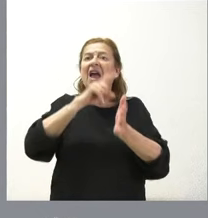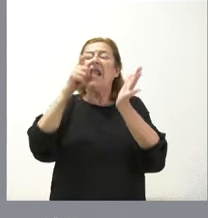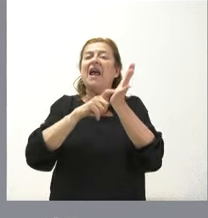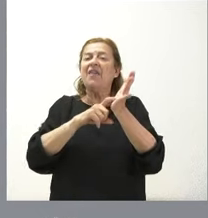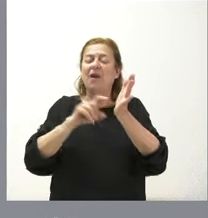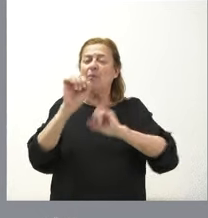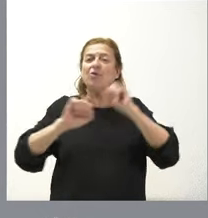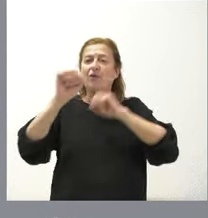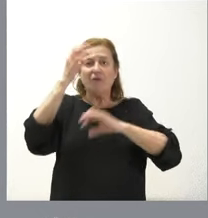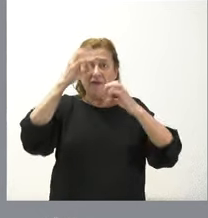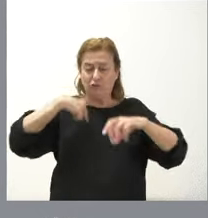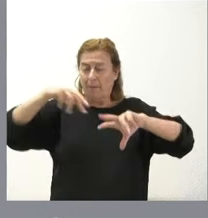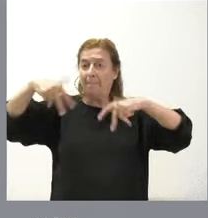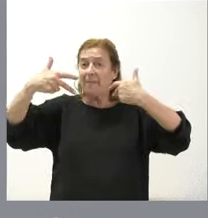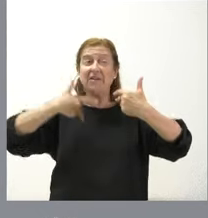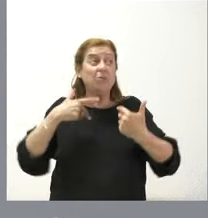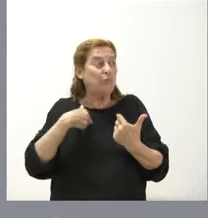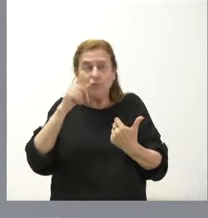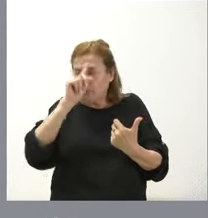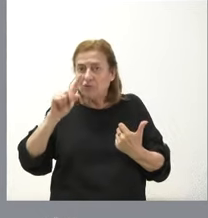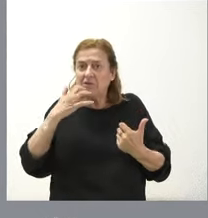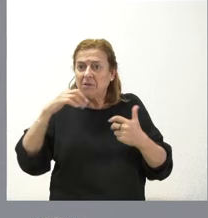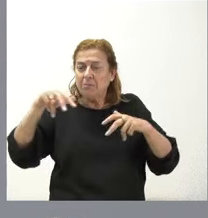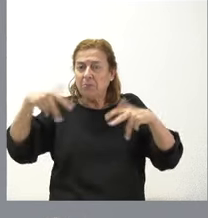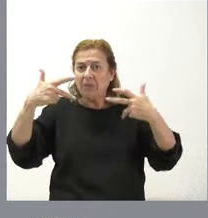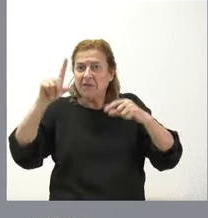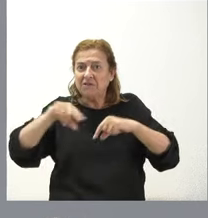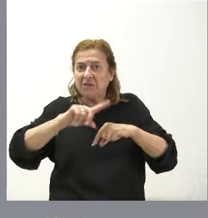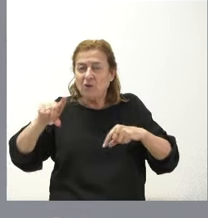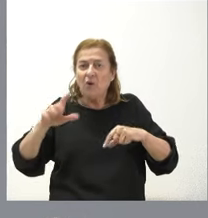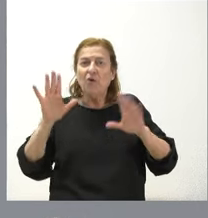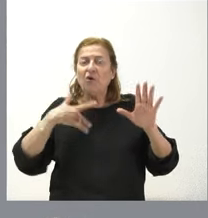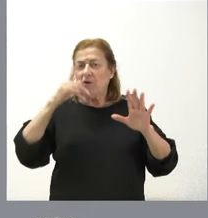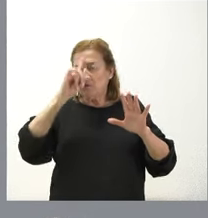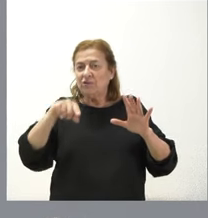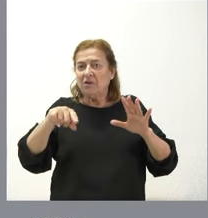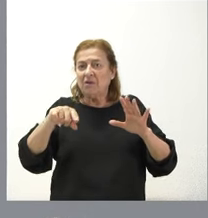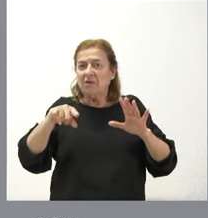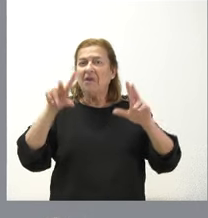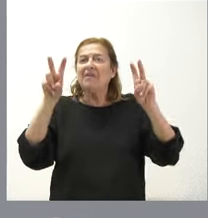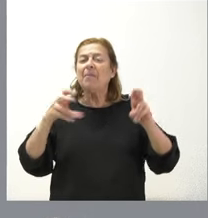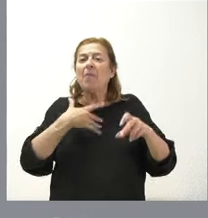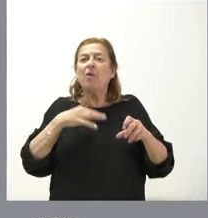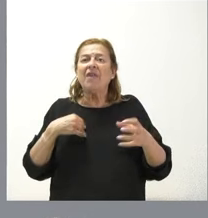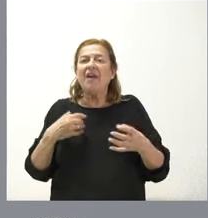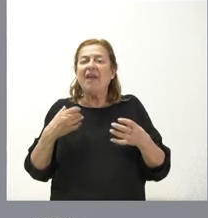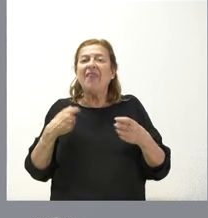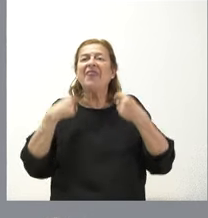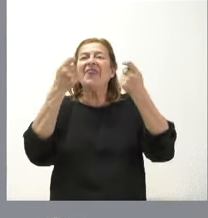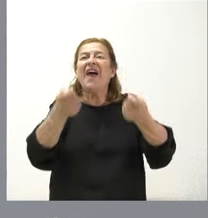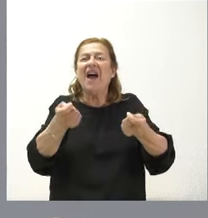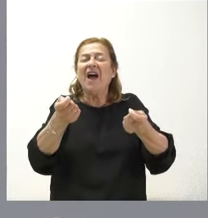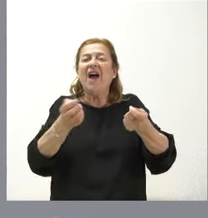de datos lo permitiera. Que yo no sé si lo permite y, por tanto, no sé si de este tema podemos dar una